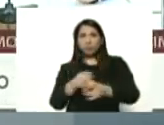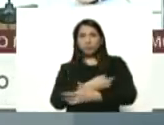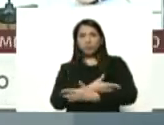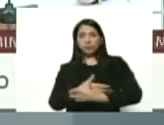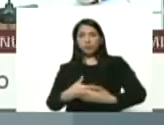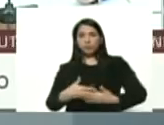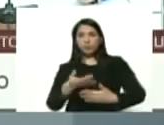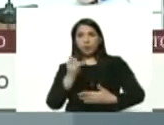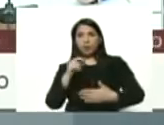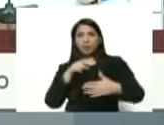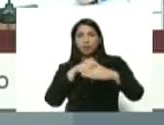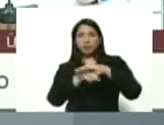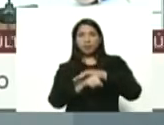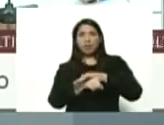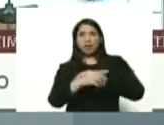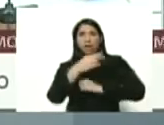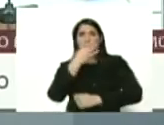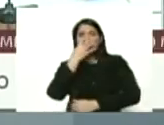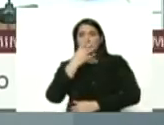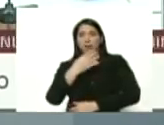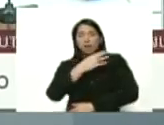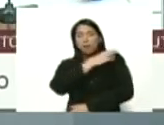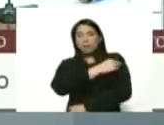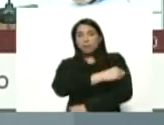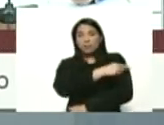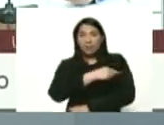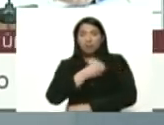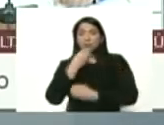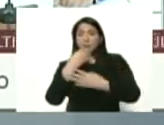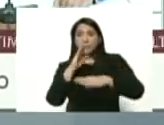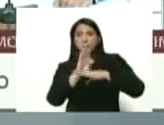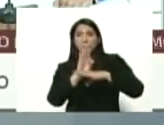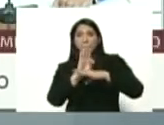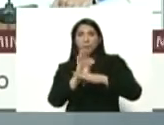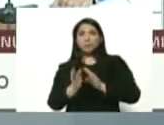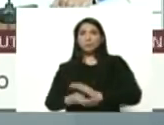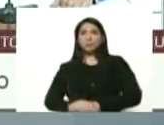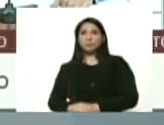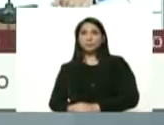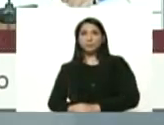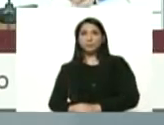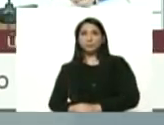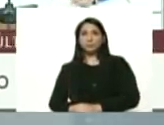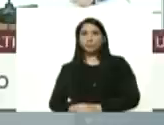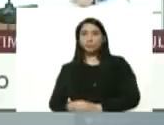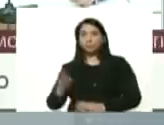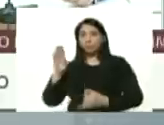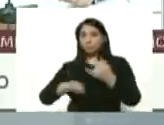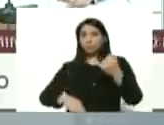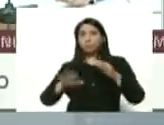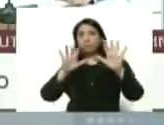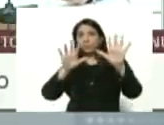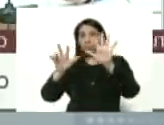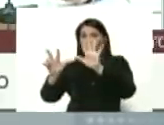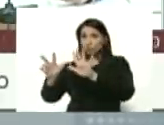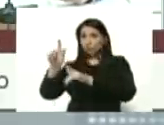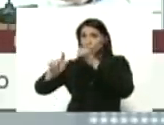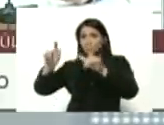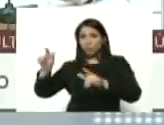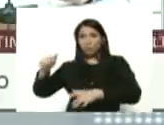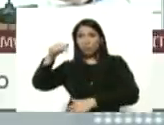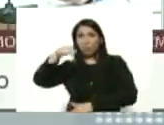ingresada hospitalizada y bien cuidada y por último de los 18 casos de hoy